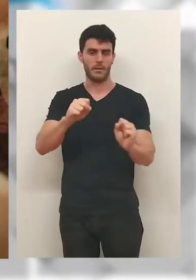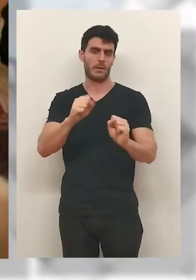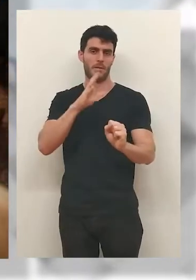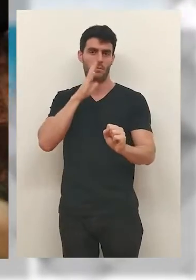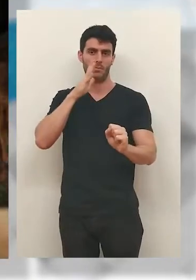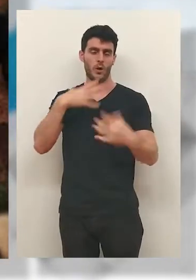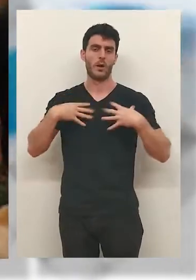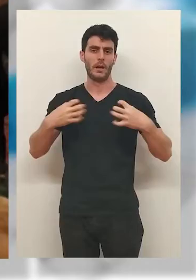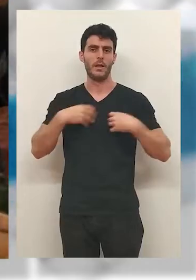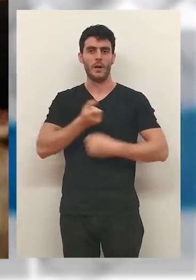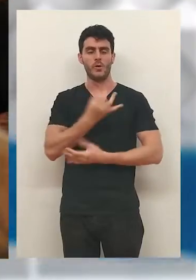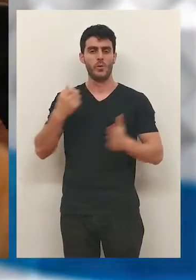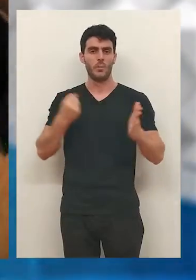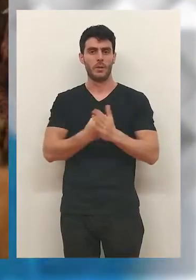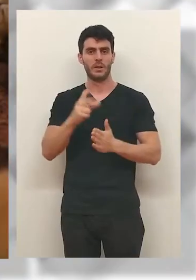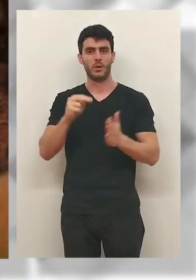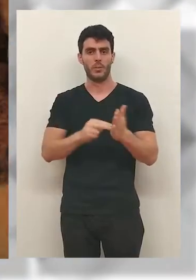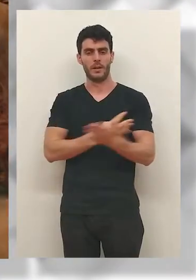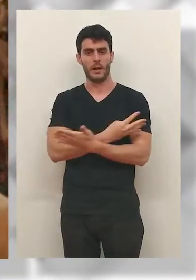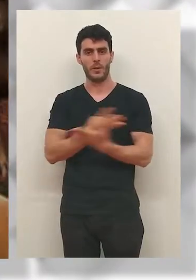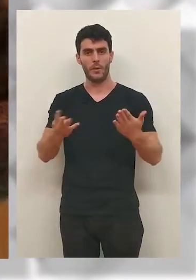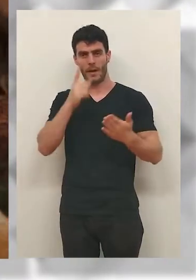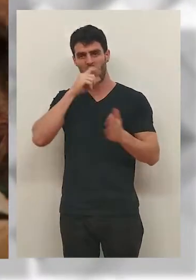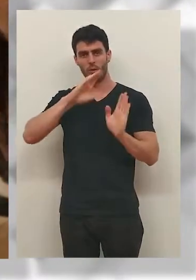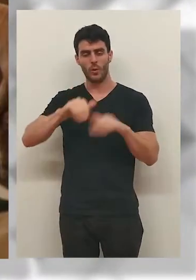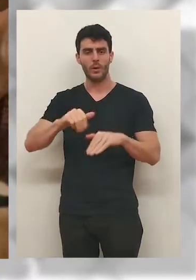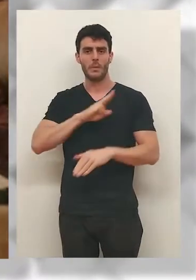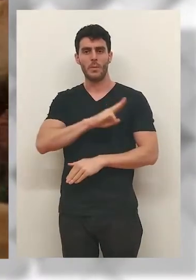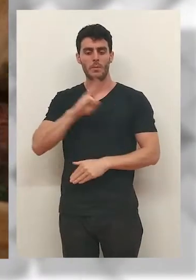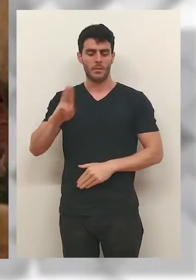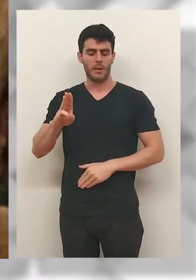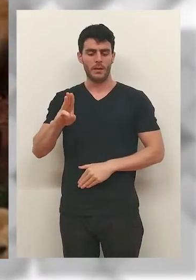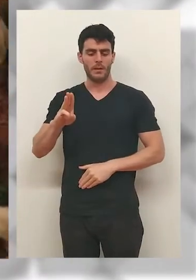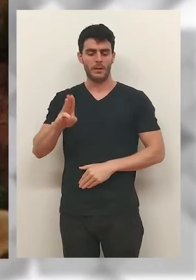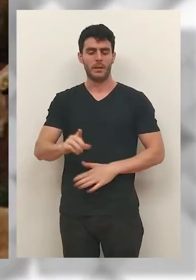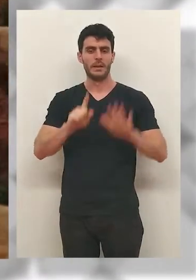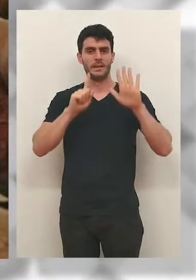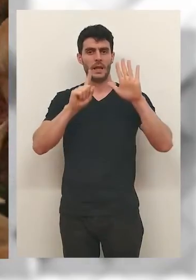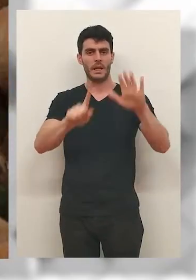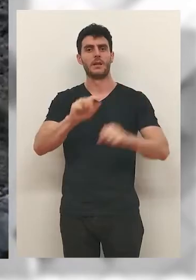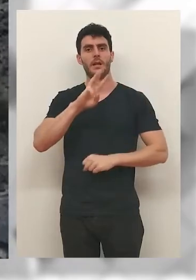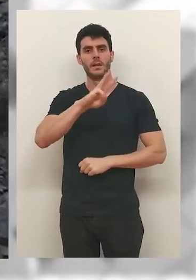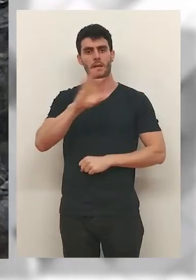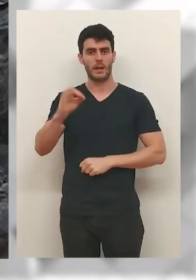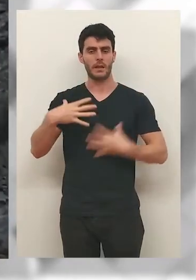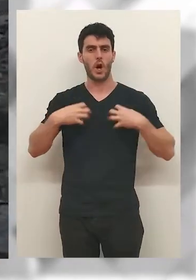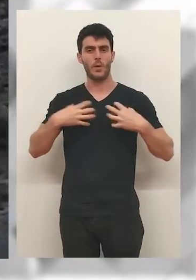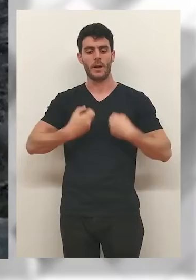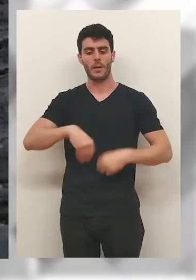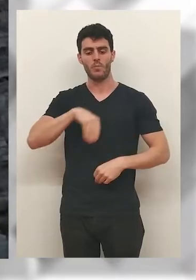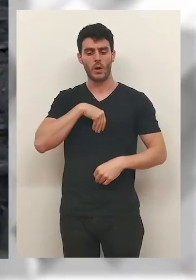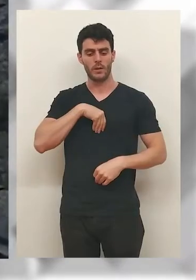preventivas adoptadas por los ganaderos. Alcanzaron su número máximo en 2019, último año de Gobierno del Partido Popular, con